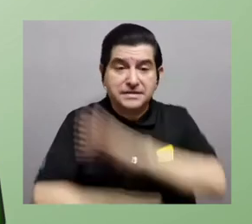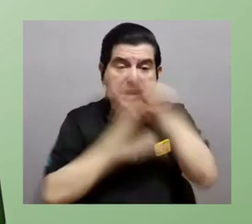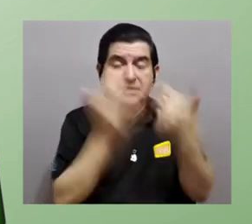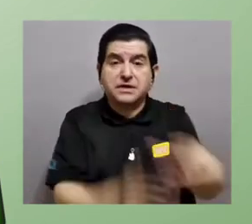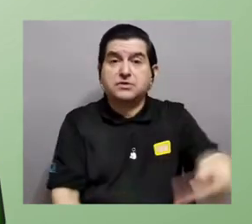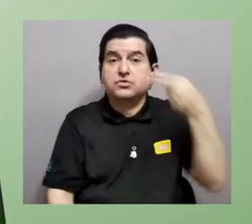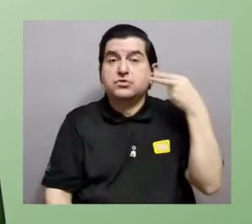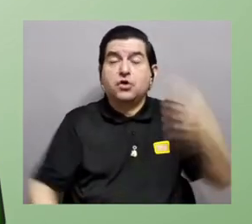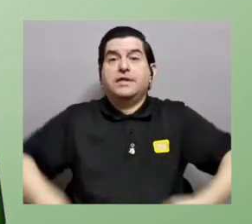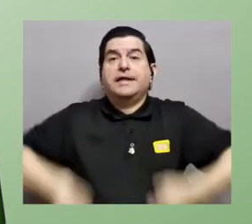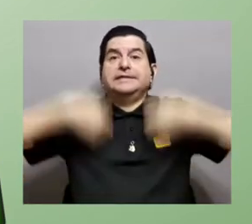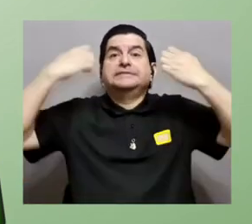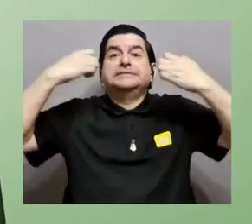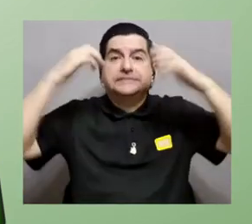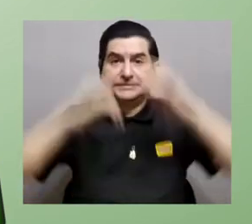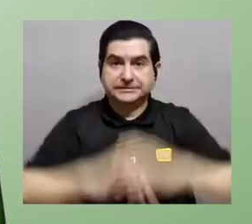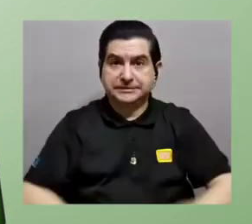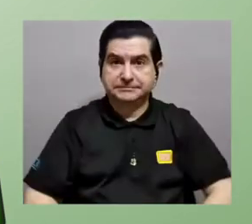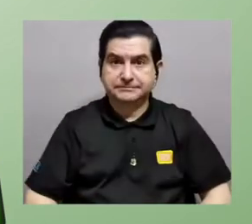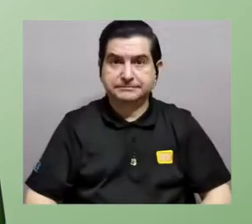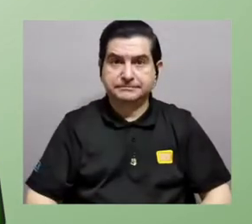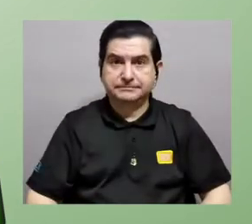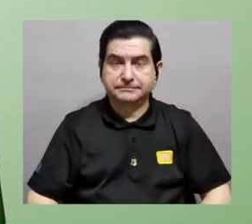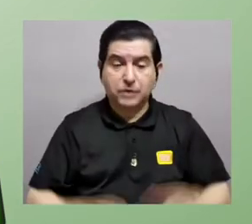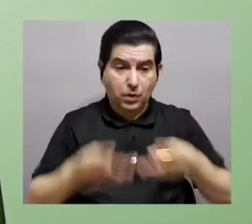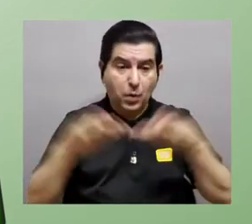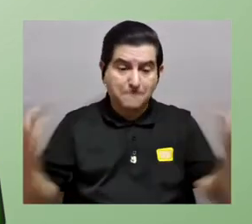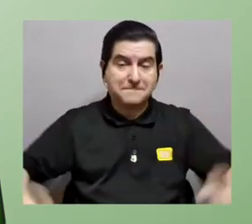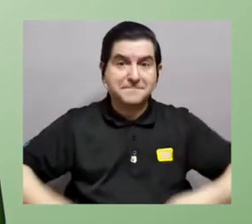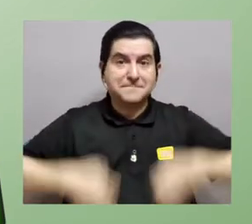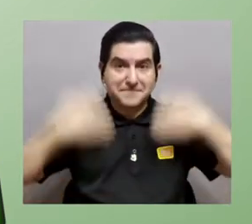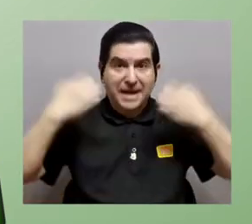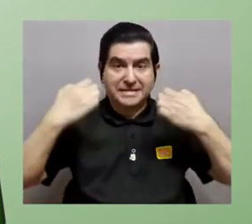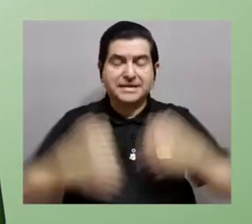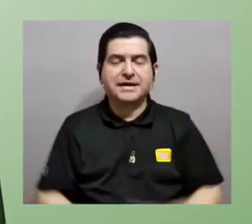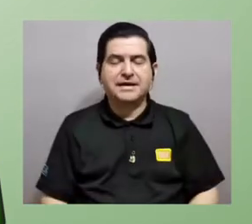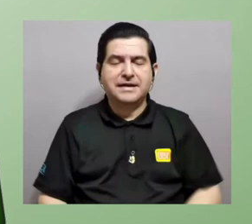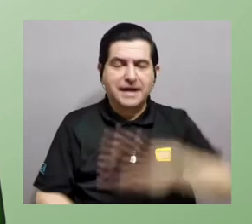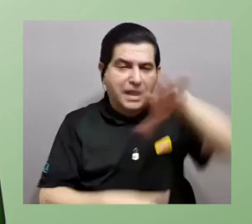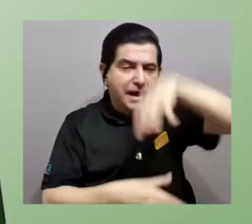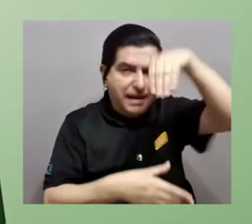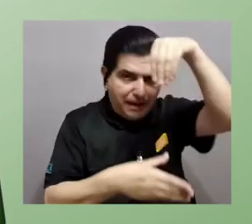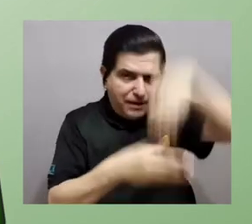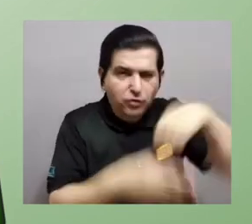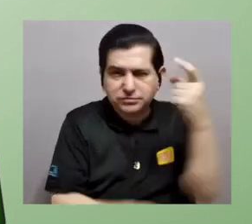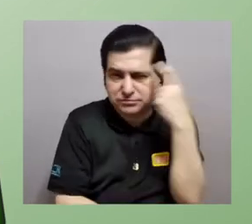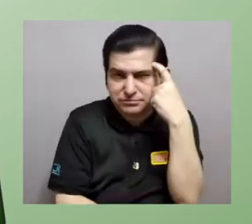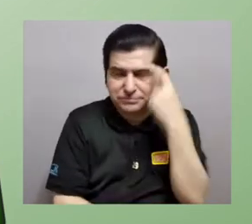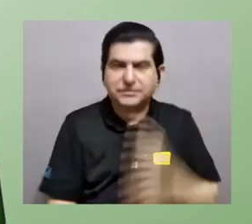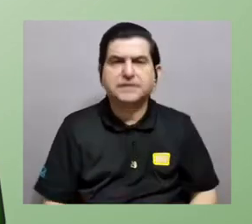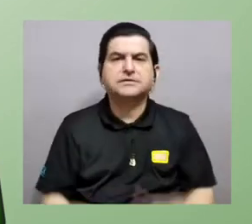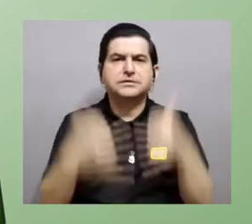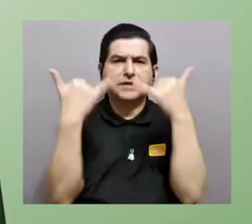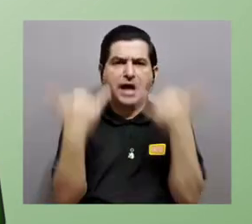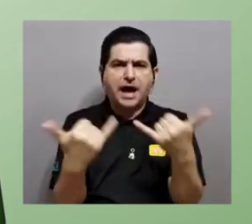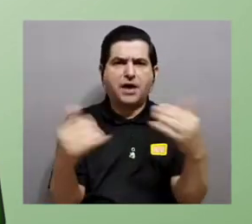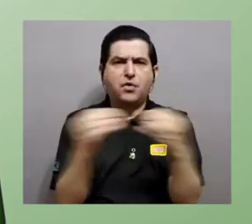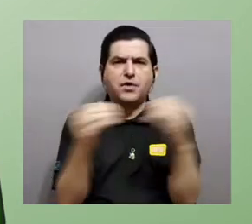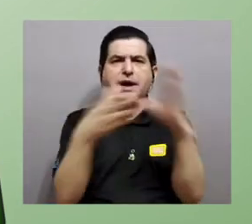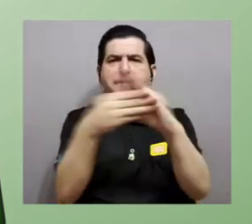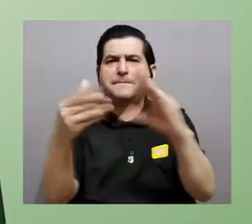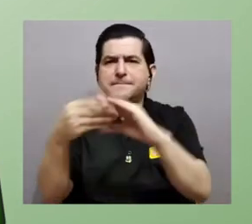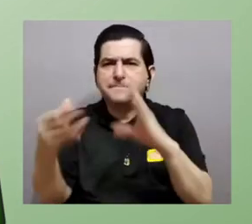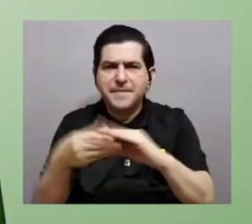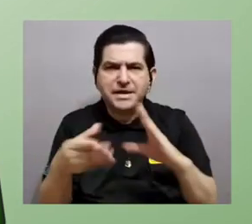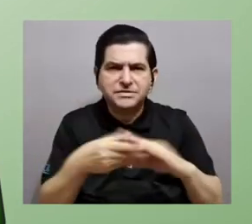ha existido, pues la materia ha existido en este contexto. Vamos a hacer